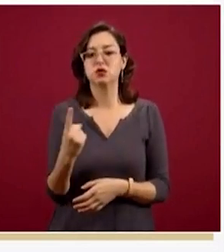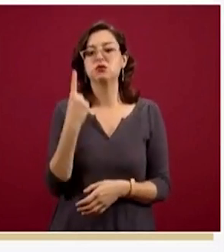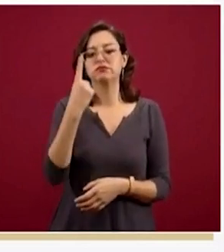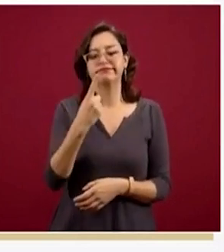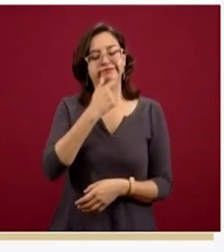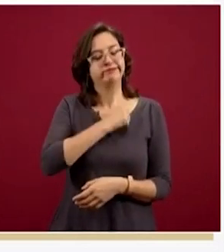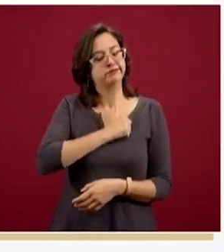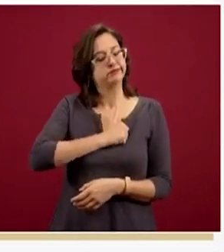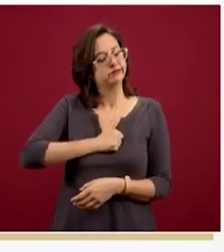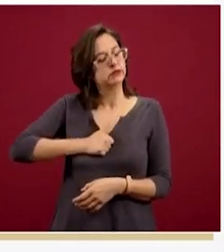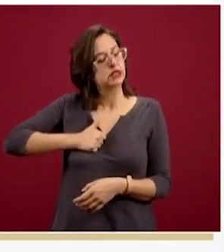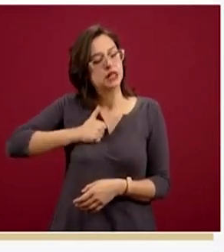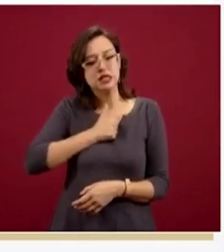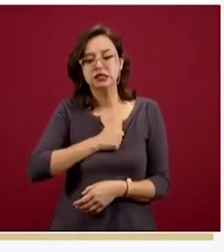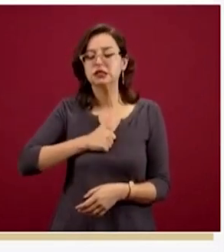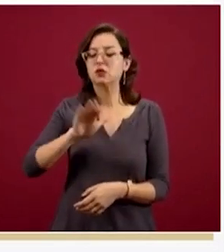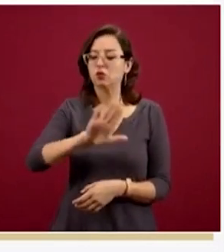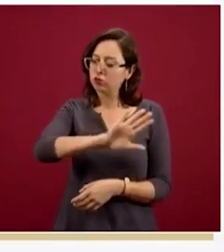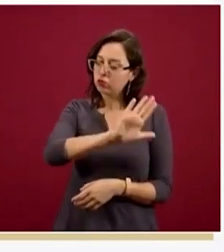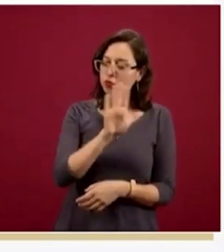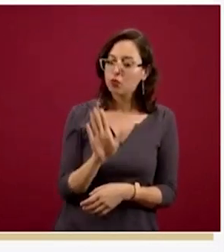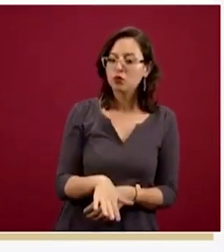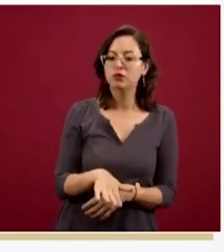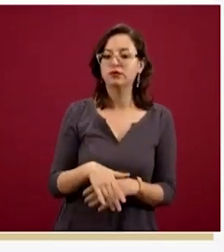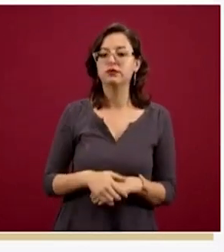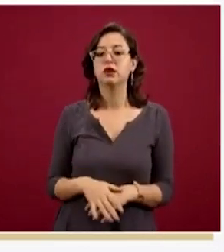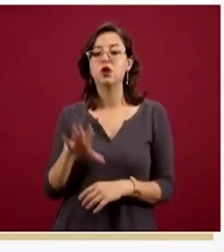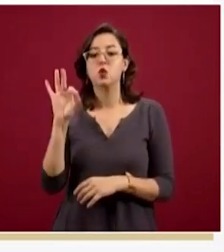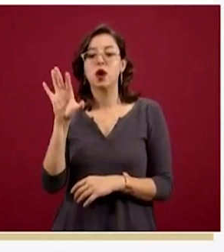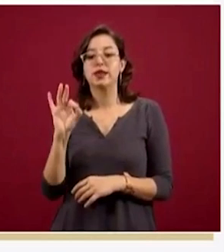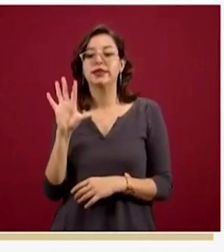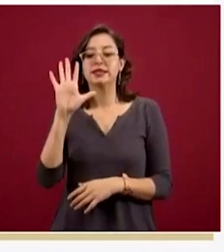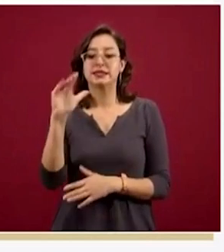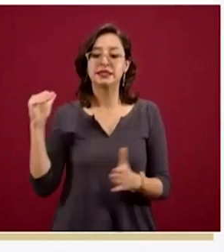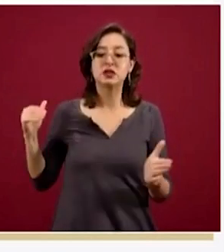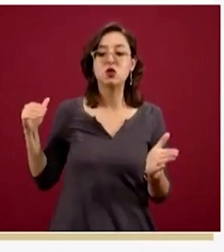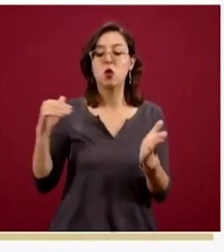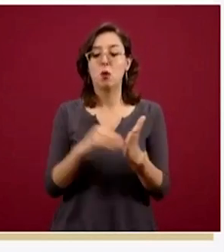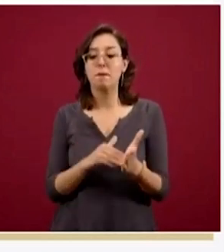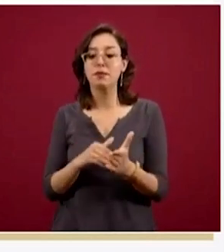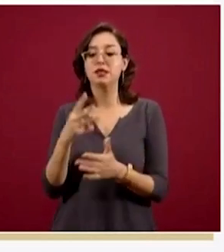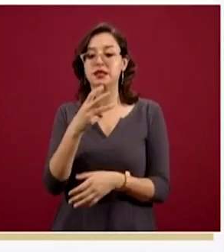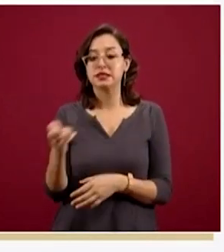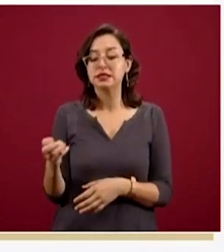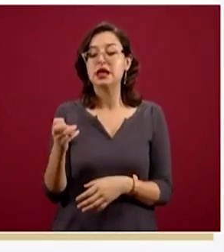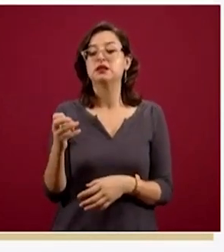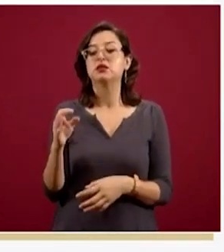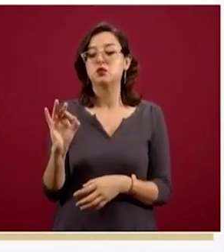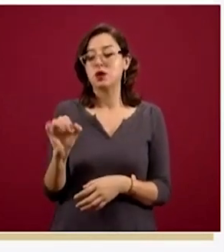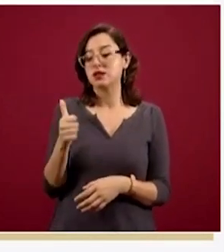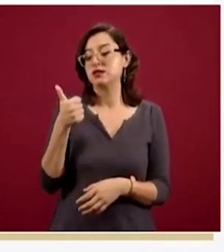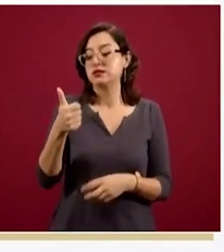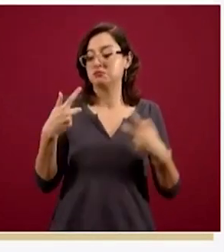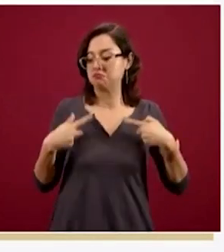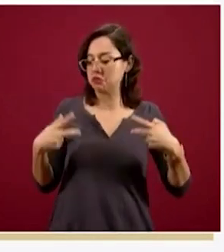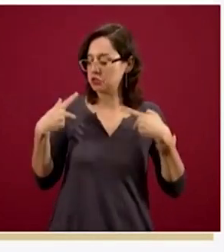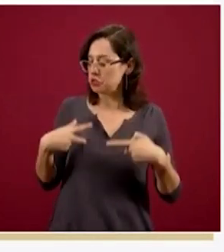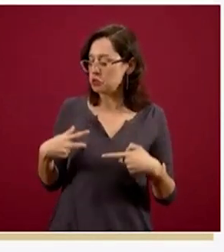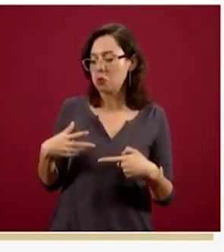que también han ocurrido a consecuencia de la enfermedad, más de 45 mil 300 casos que han sido también